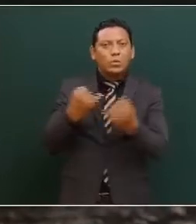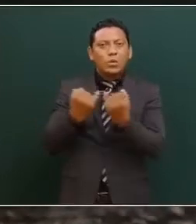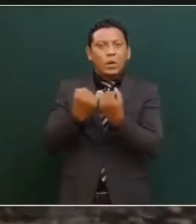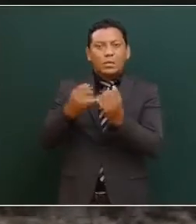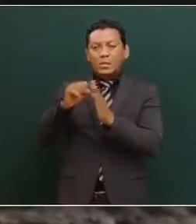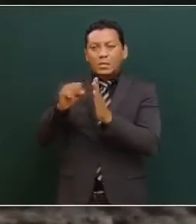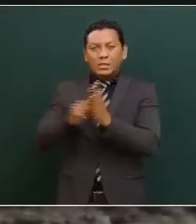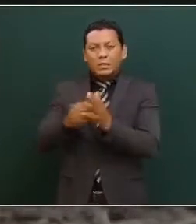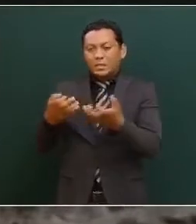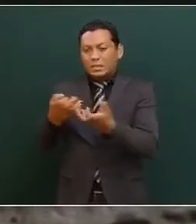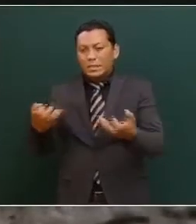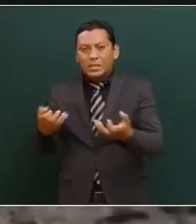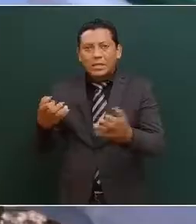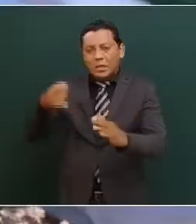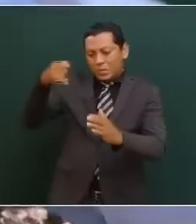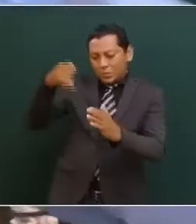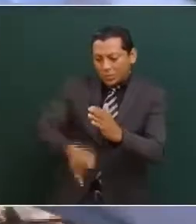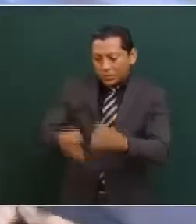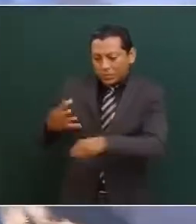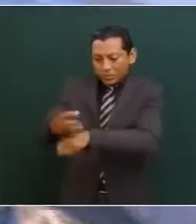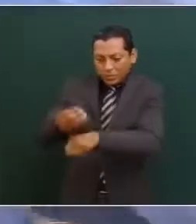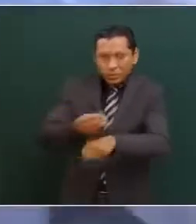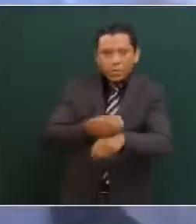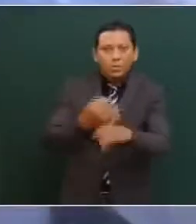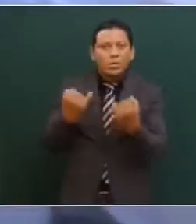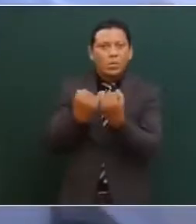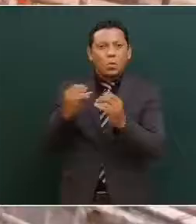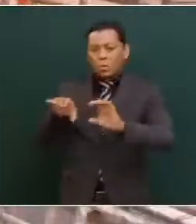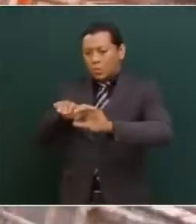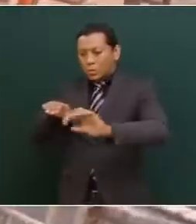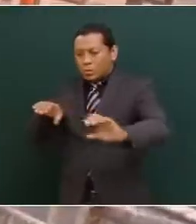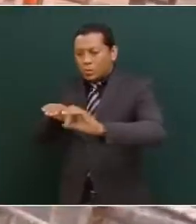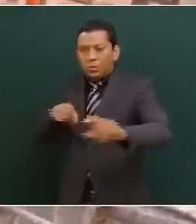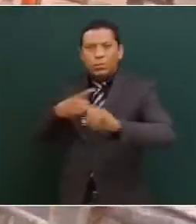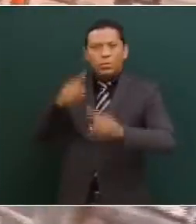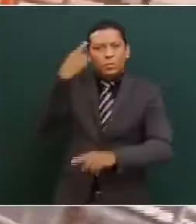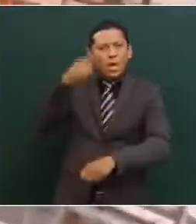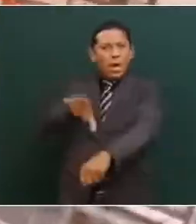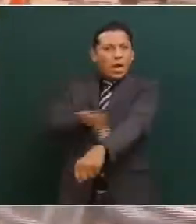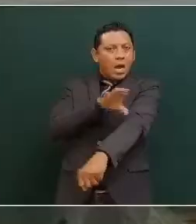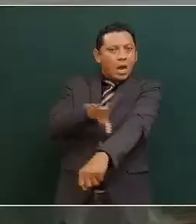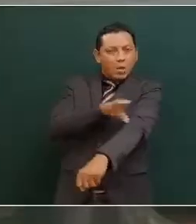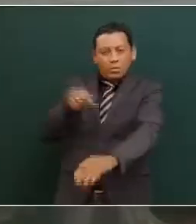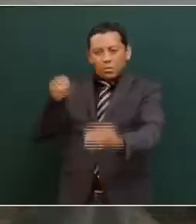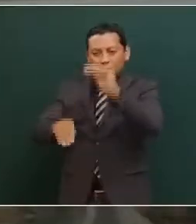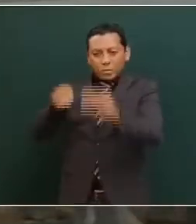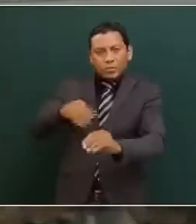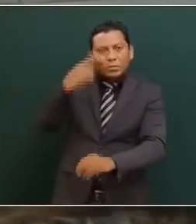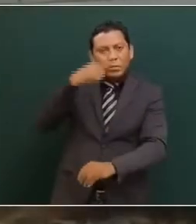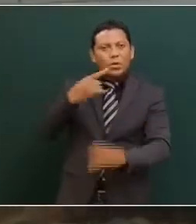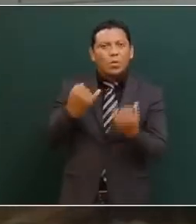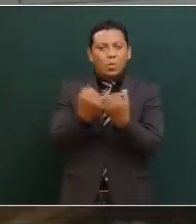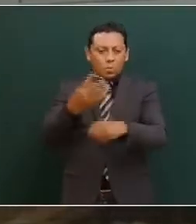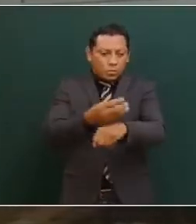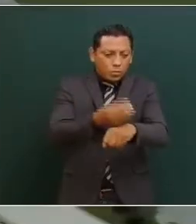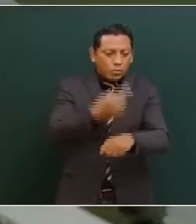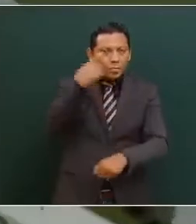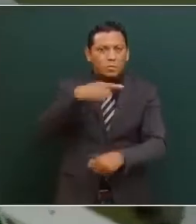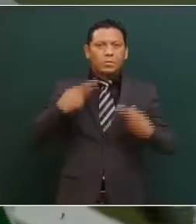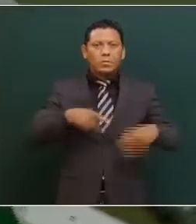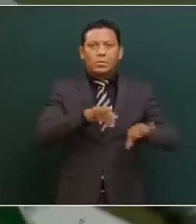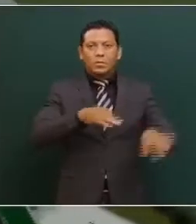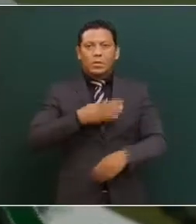de sistema de tierras en el sótano 1 y el tendido de tubería para la instalación eléctrica de sanitarios del estacionamiento para empleados.